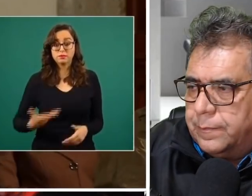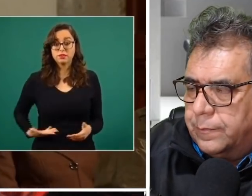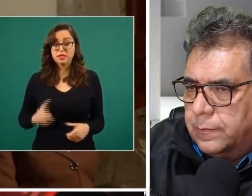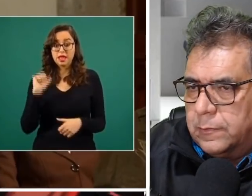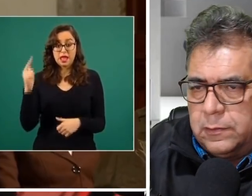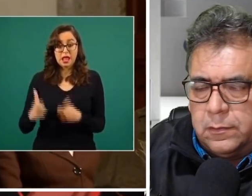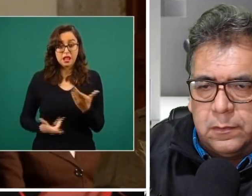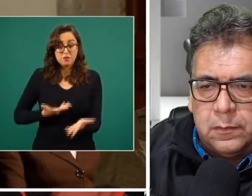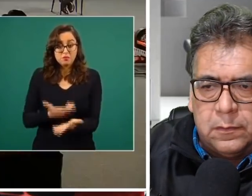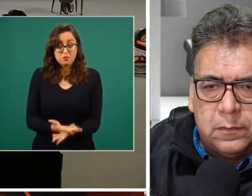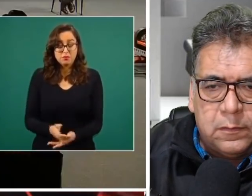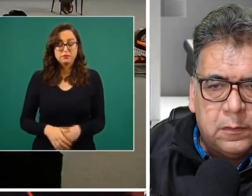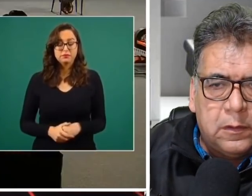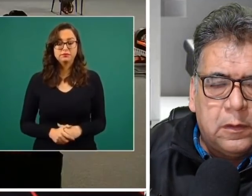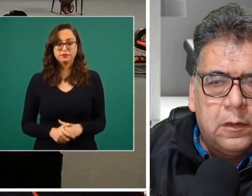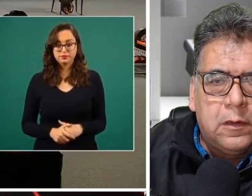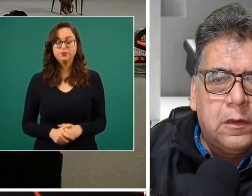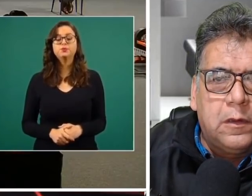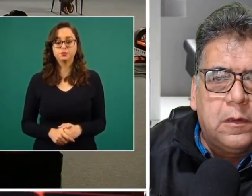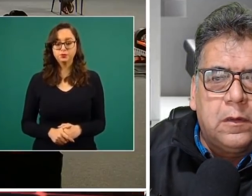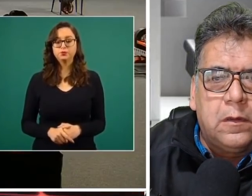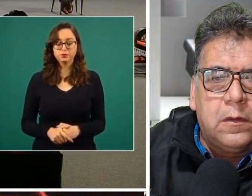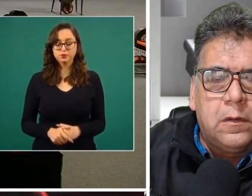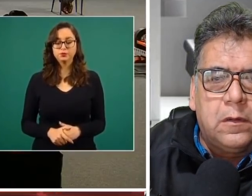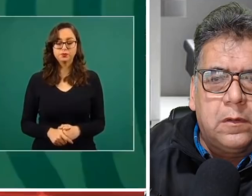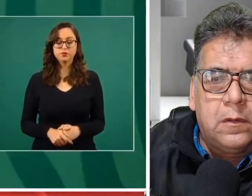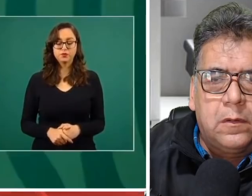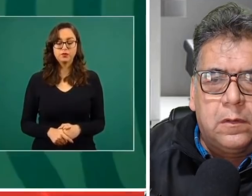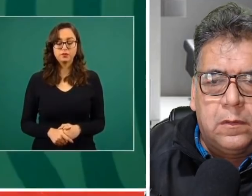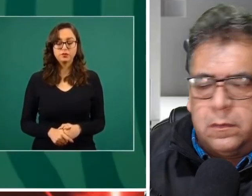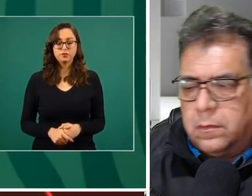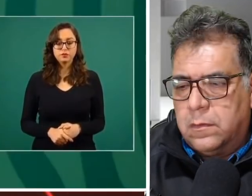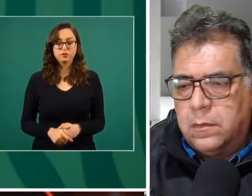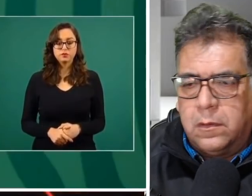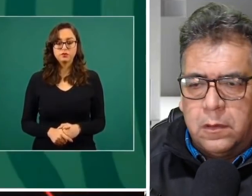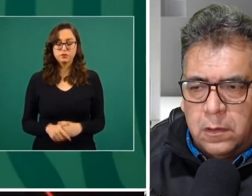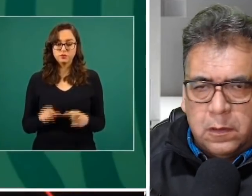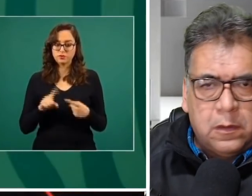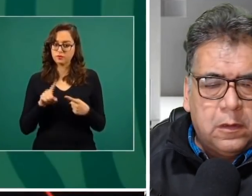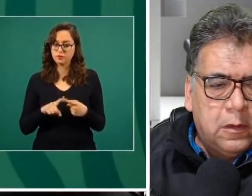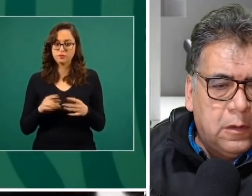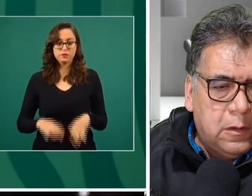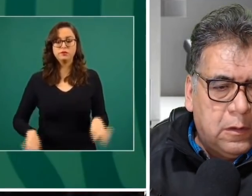estos temas? Pues sí, primero la denuncia,